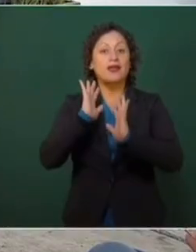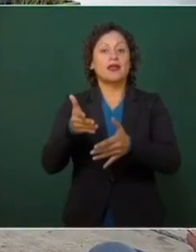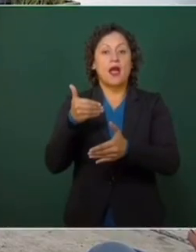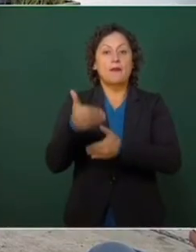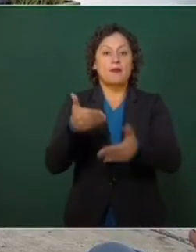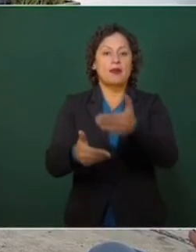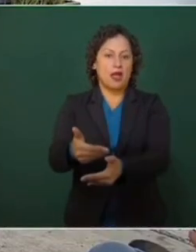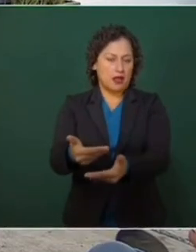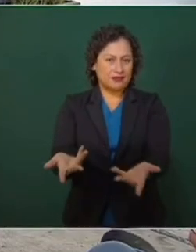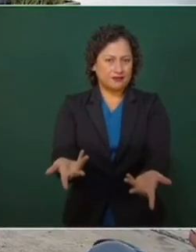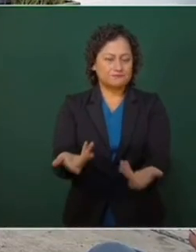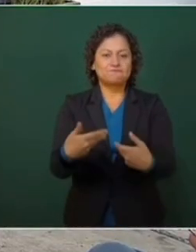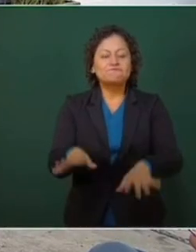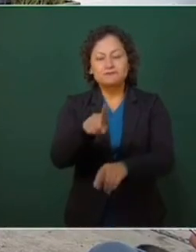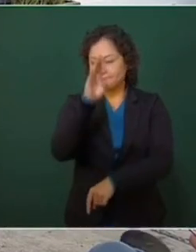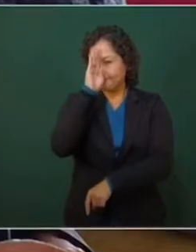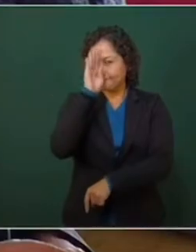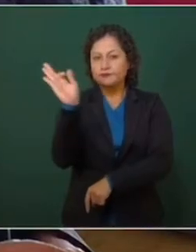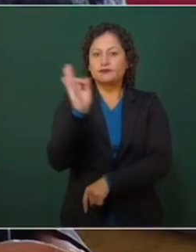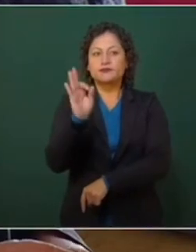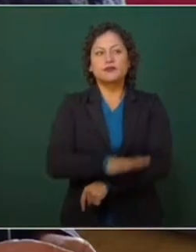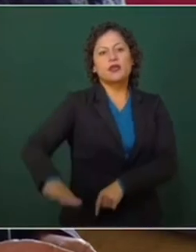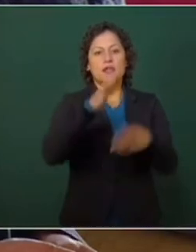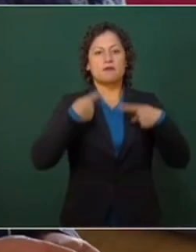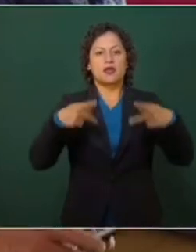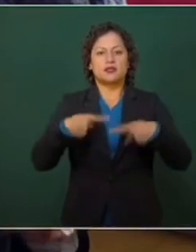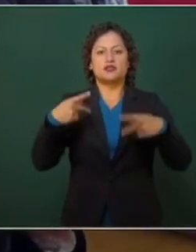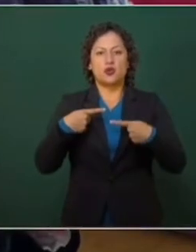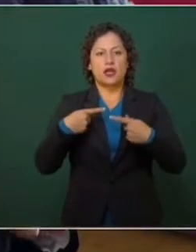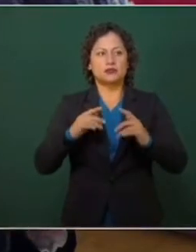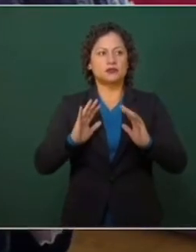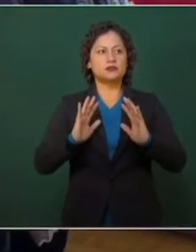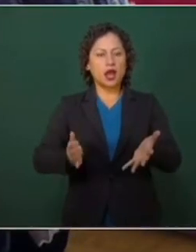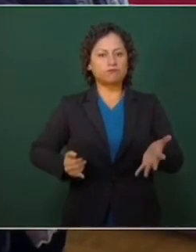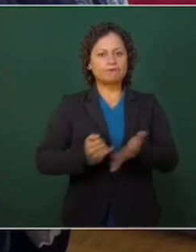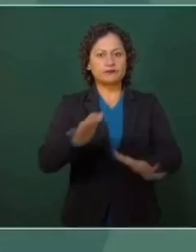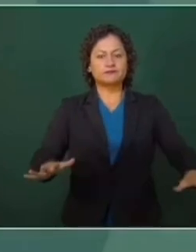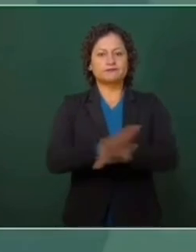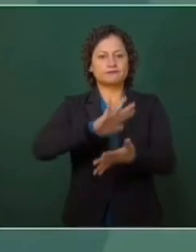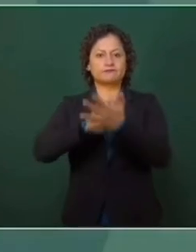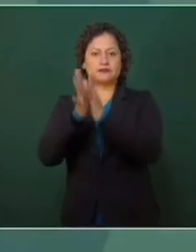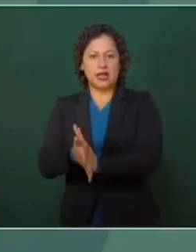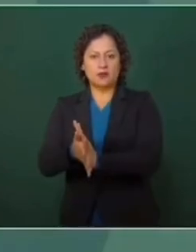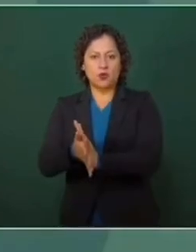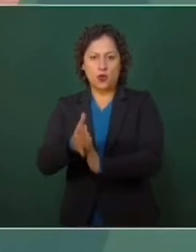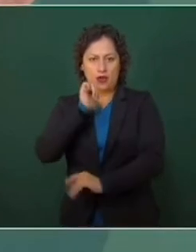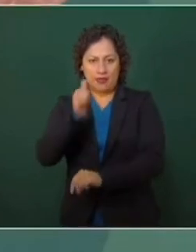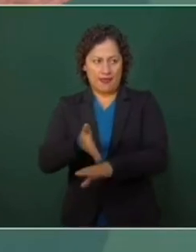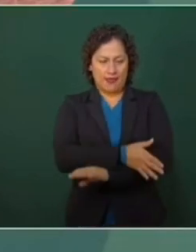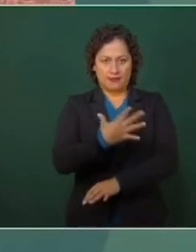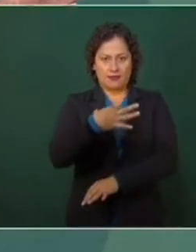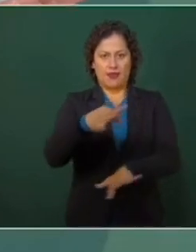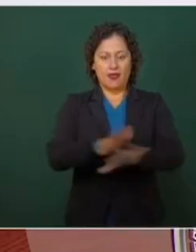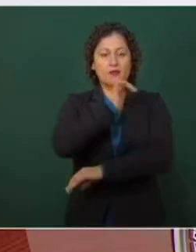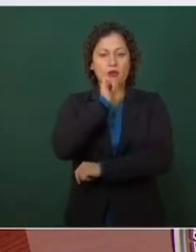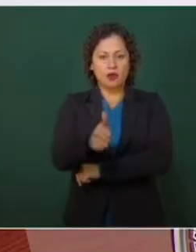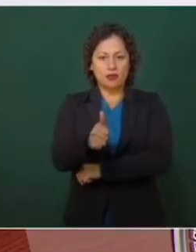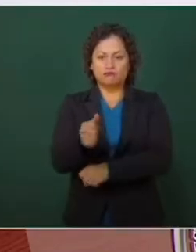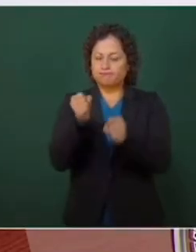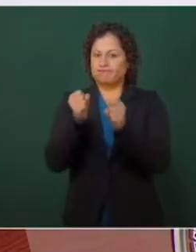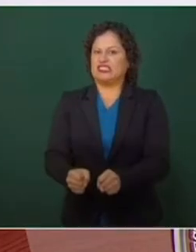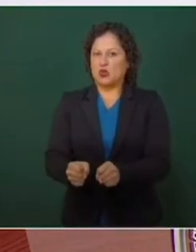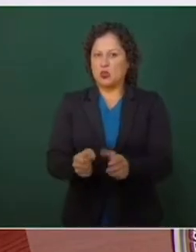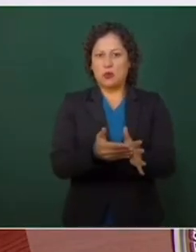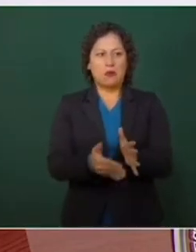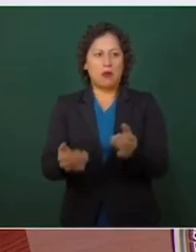tanto. Si no hubiese decidido el pueblo este cambio, a finales de este sexenio ya